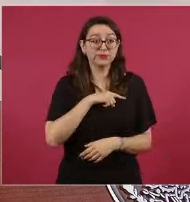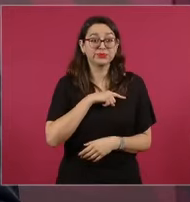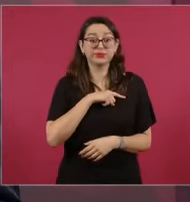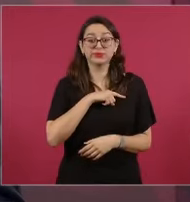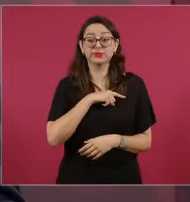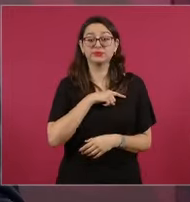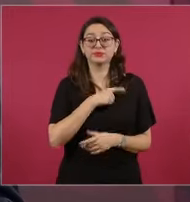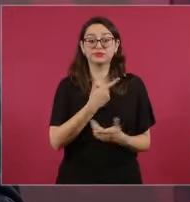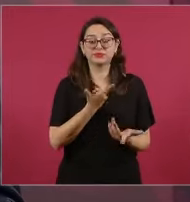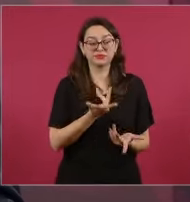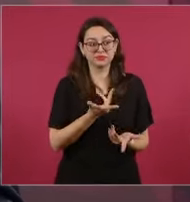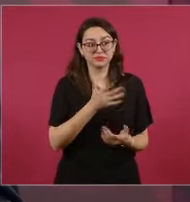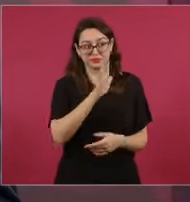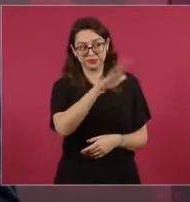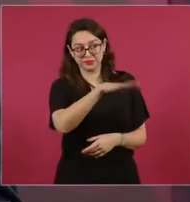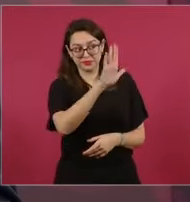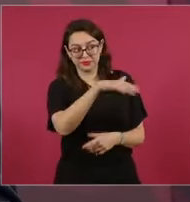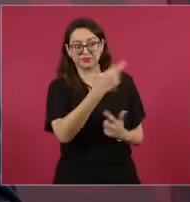pidiendo respeto